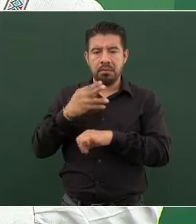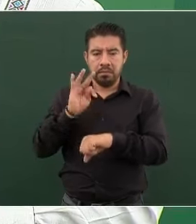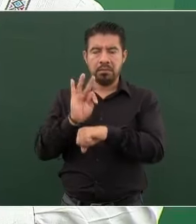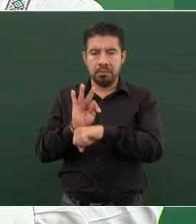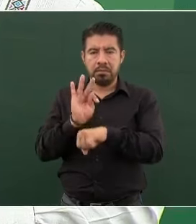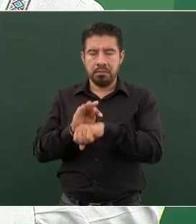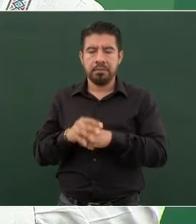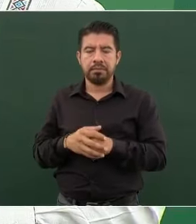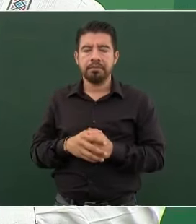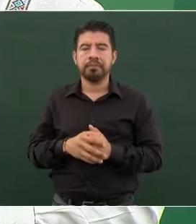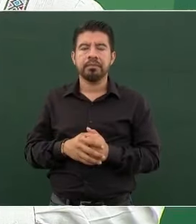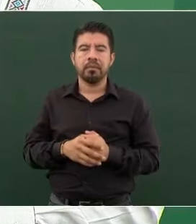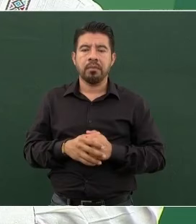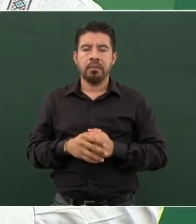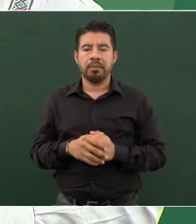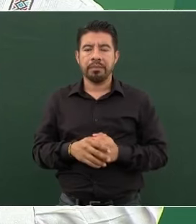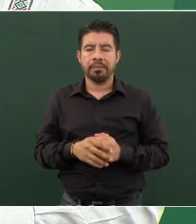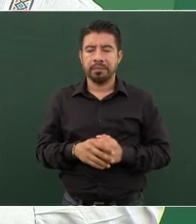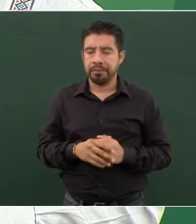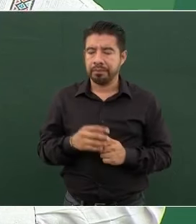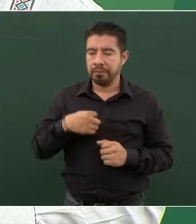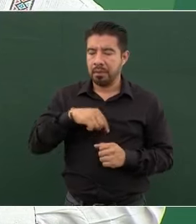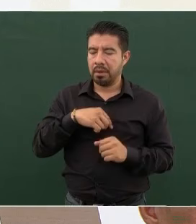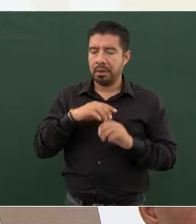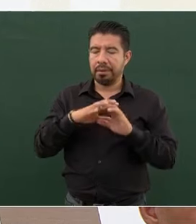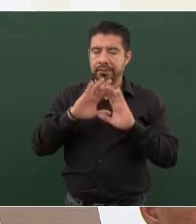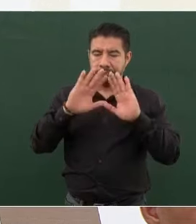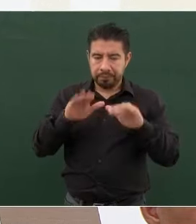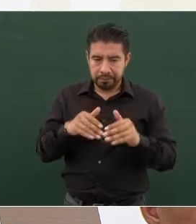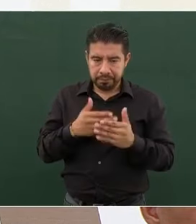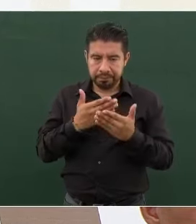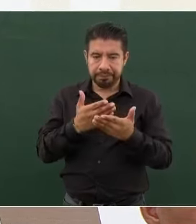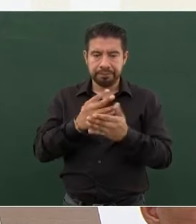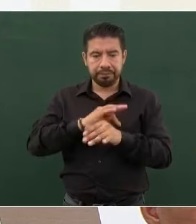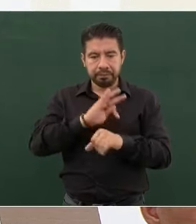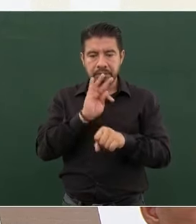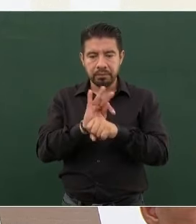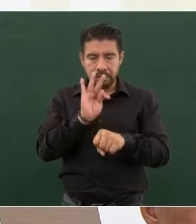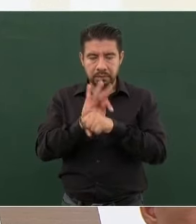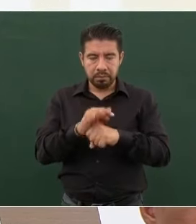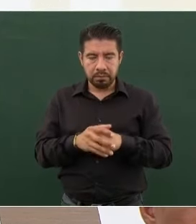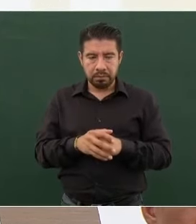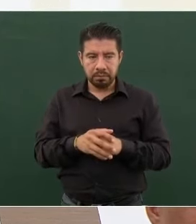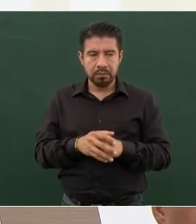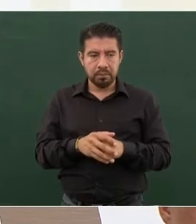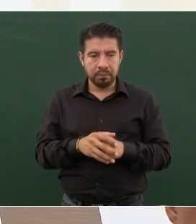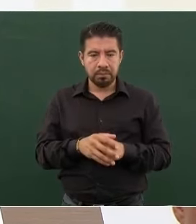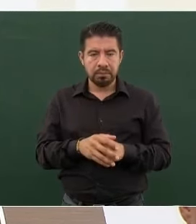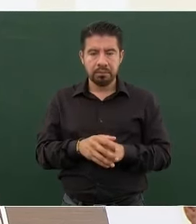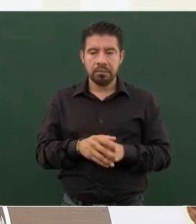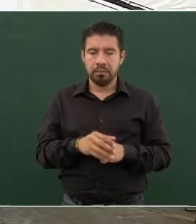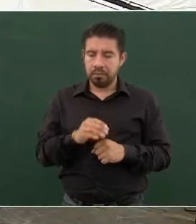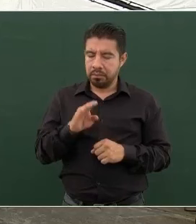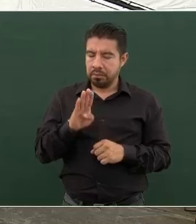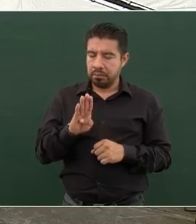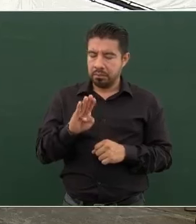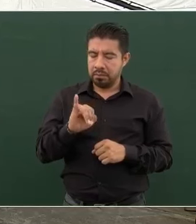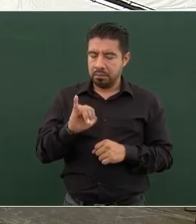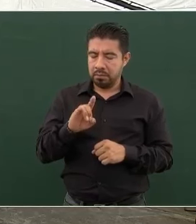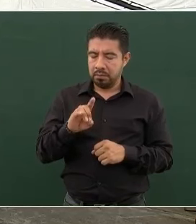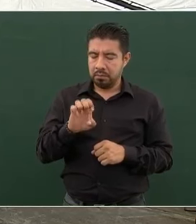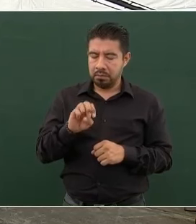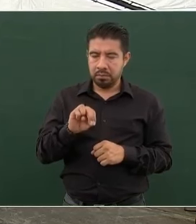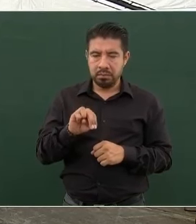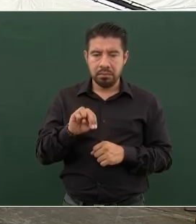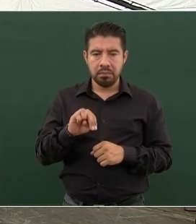esta propuesta y yo creo que el presidente Biden tiene